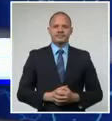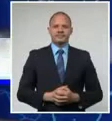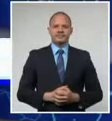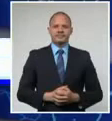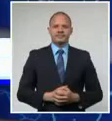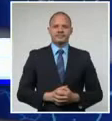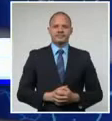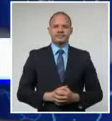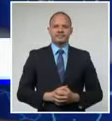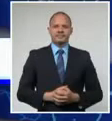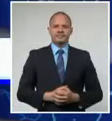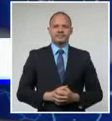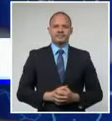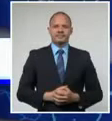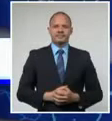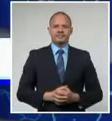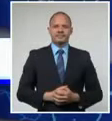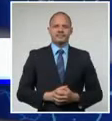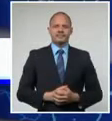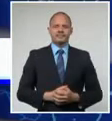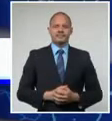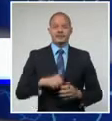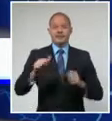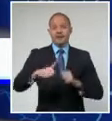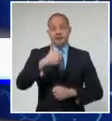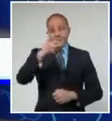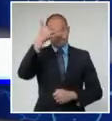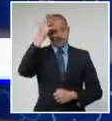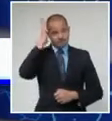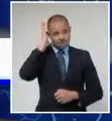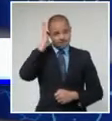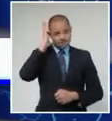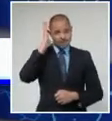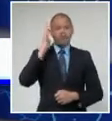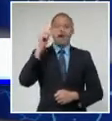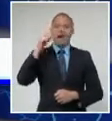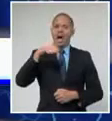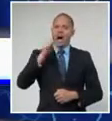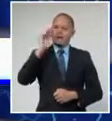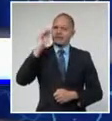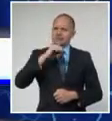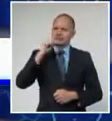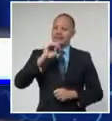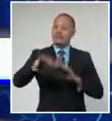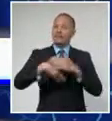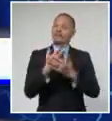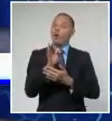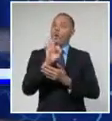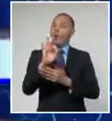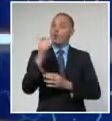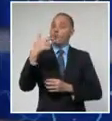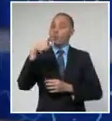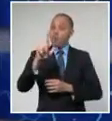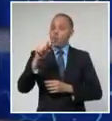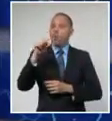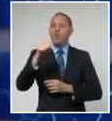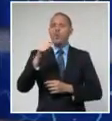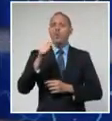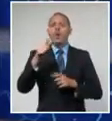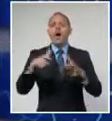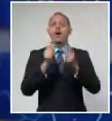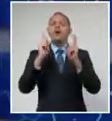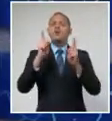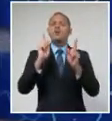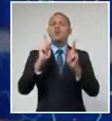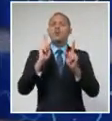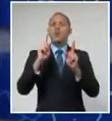Cuba Miguel Díaz Canel Bermúdez participará de manera virtual el próximo 8 de julio en la Jornada de Líderes Mundiales como parte de la